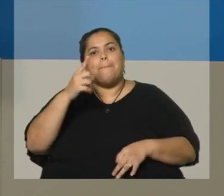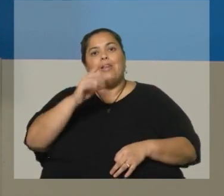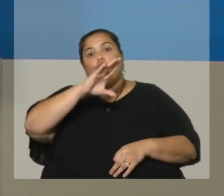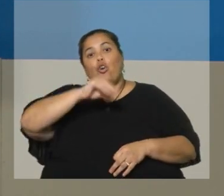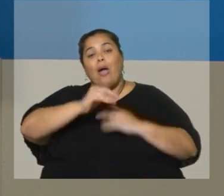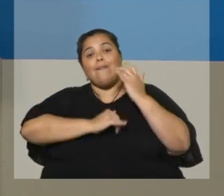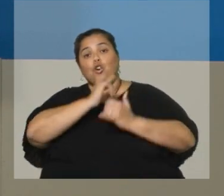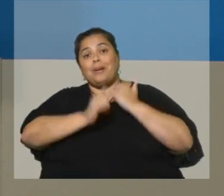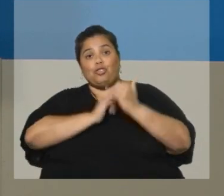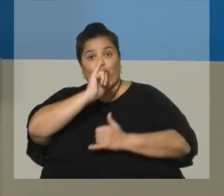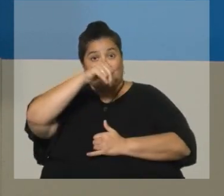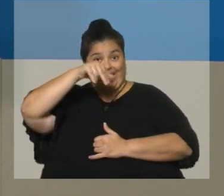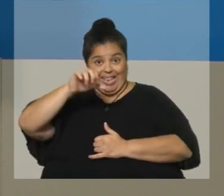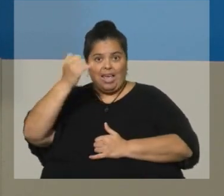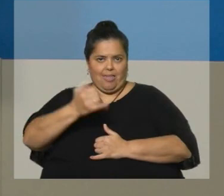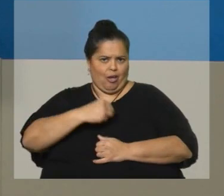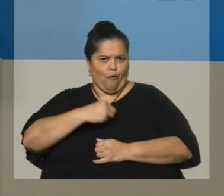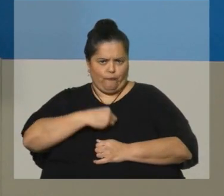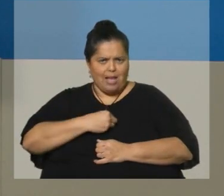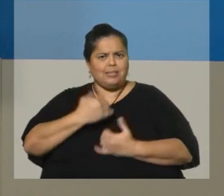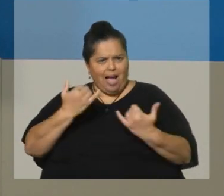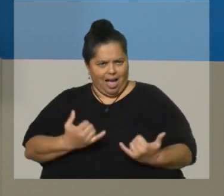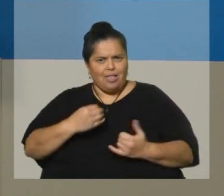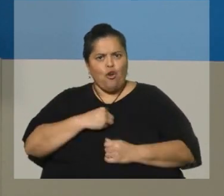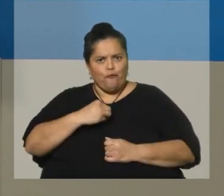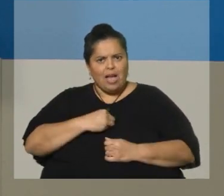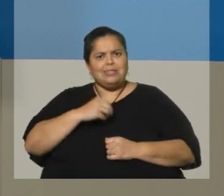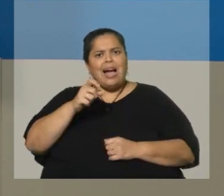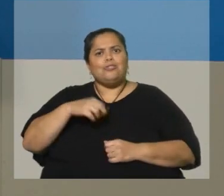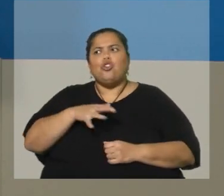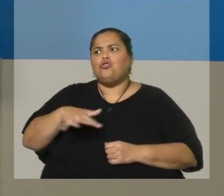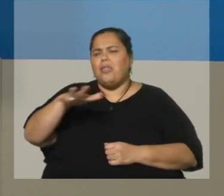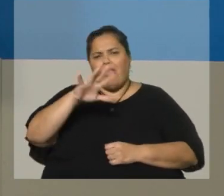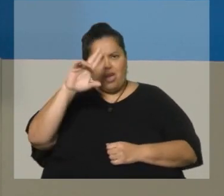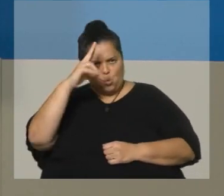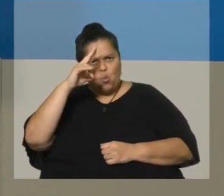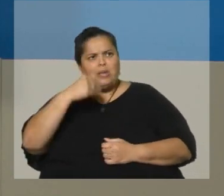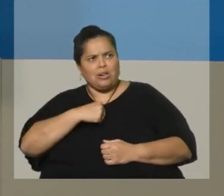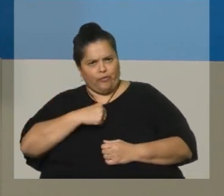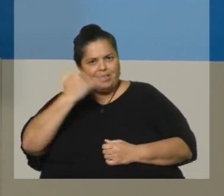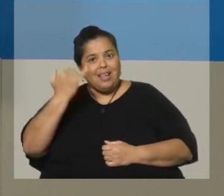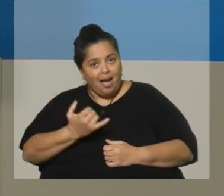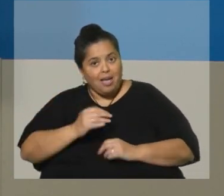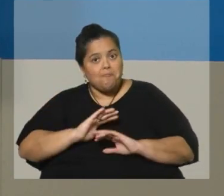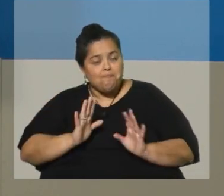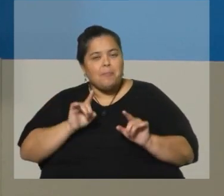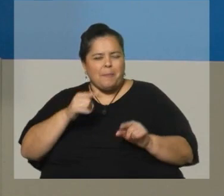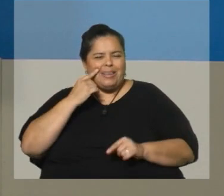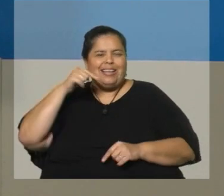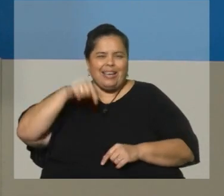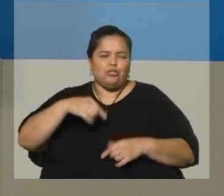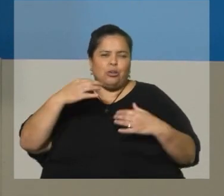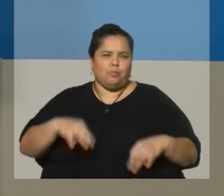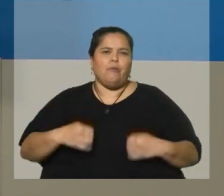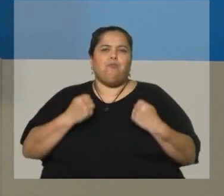estadística del INE es de confianza, y creo que tiene una enorme confianza en la sociedad uruguaya, lo que creo que también es un reflejo de la fortaleza de la